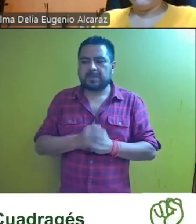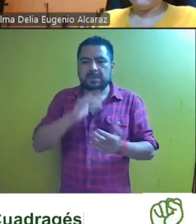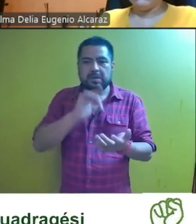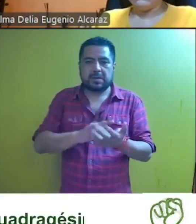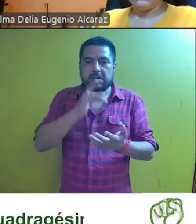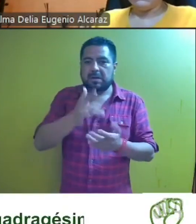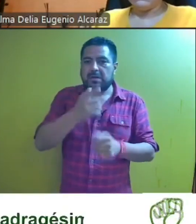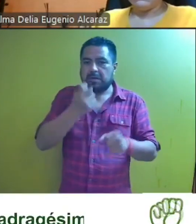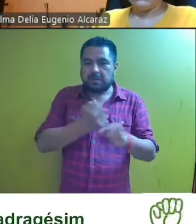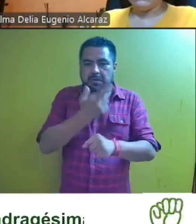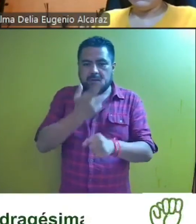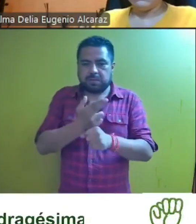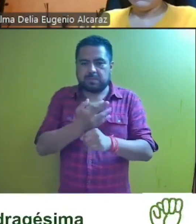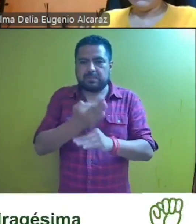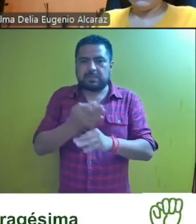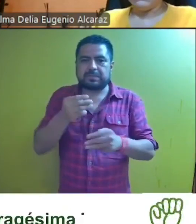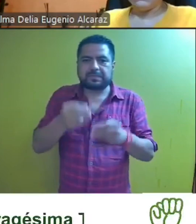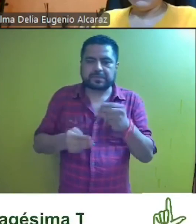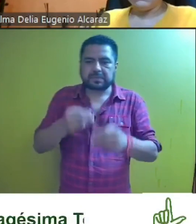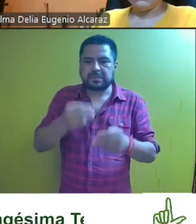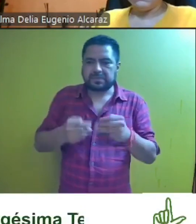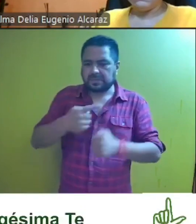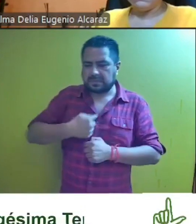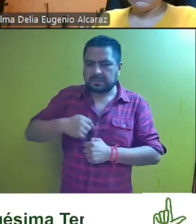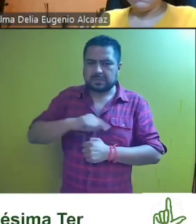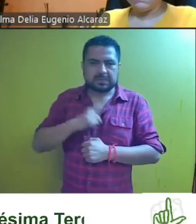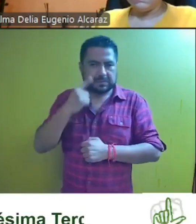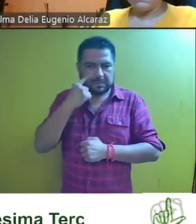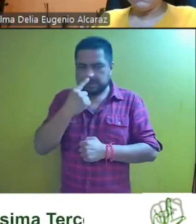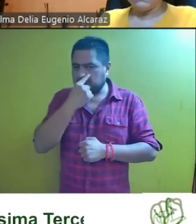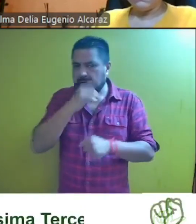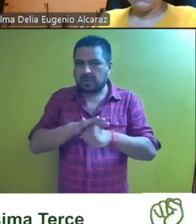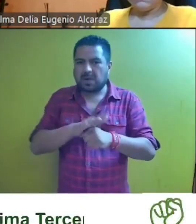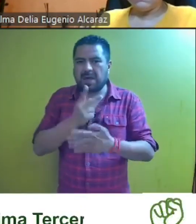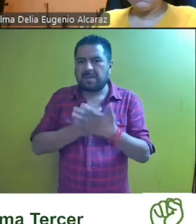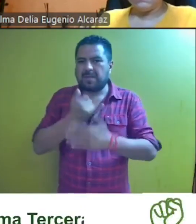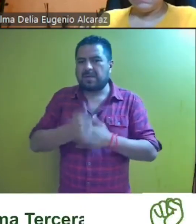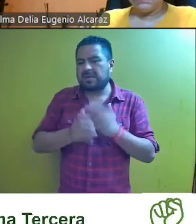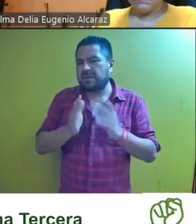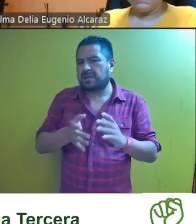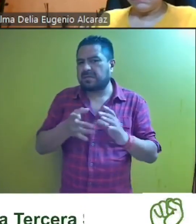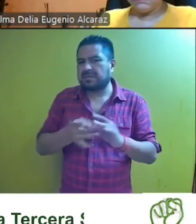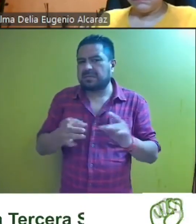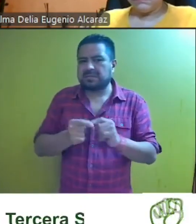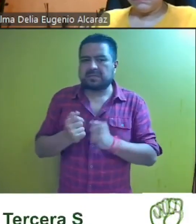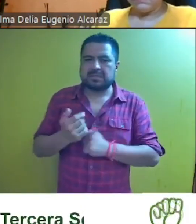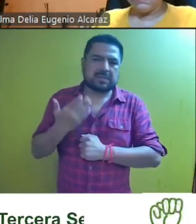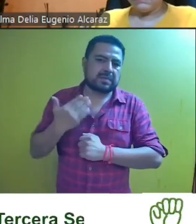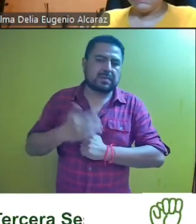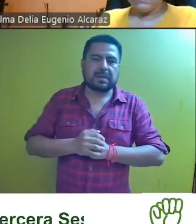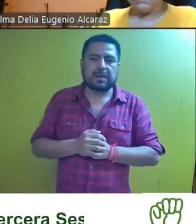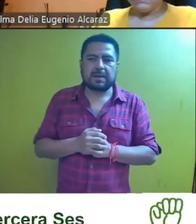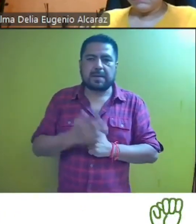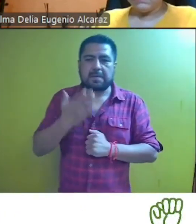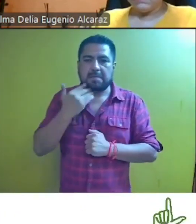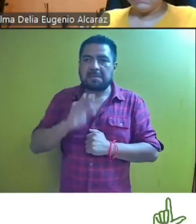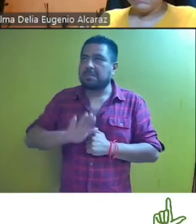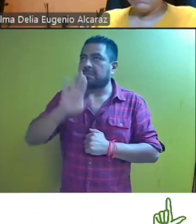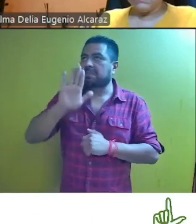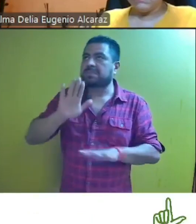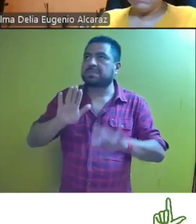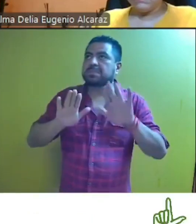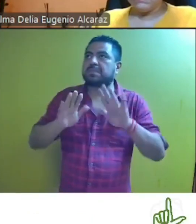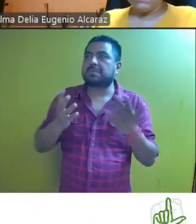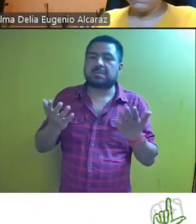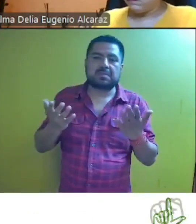gracias secretario magistradas magistrado está en nuestra consideración el proyecto del que se ha dado cuenta no habiendo comentarios